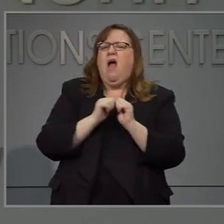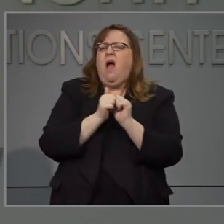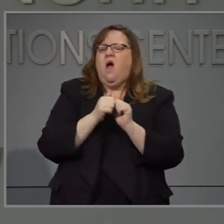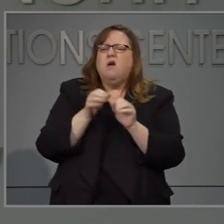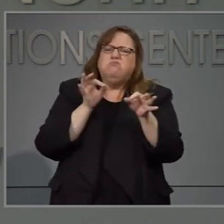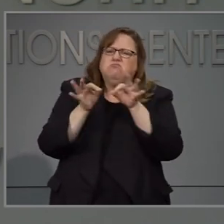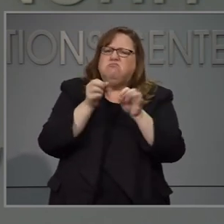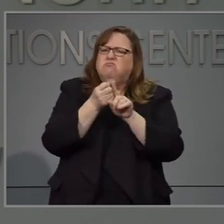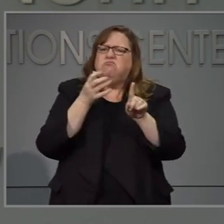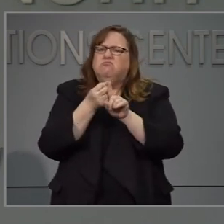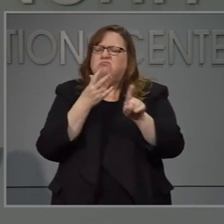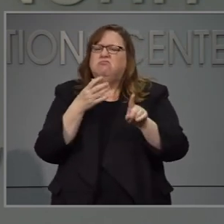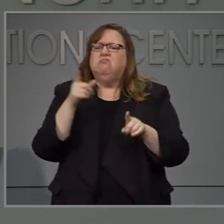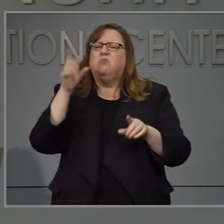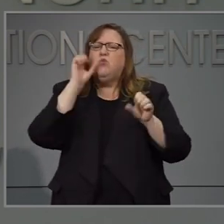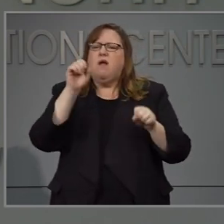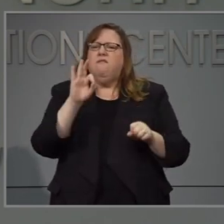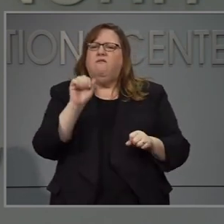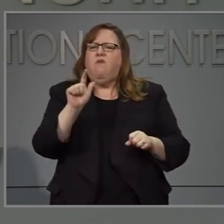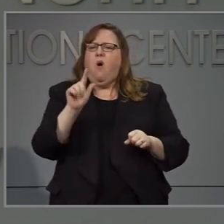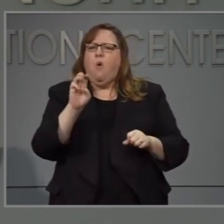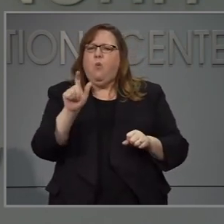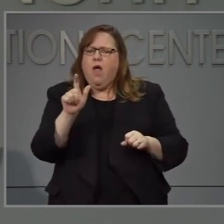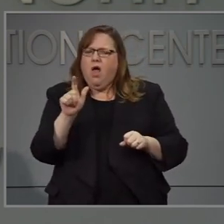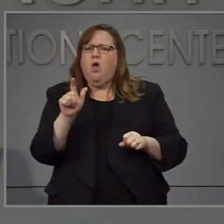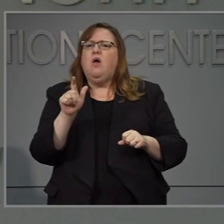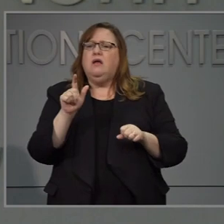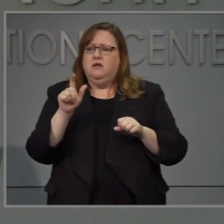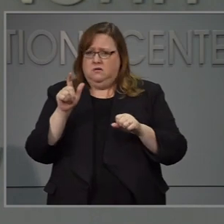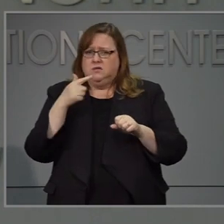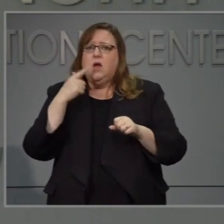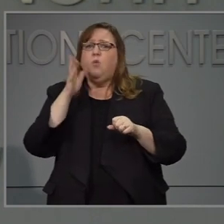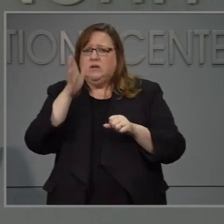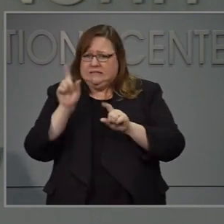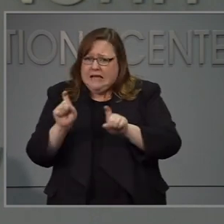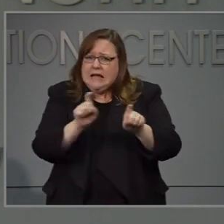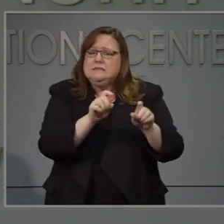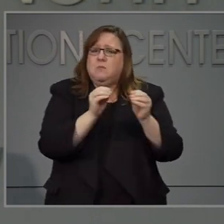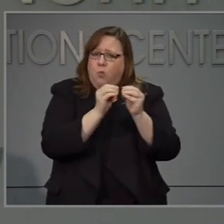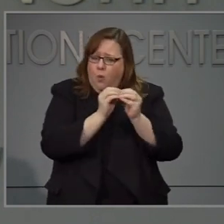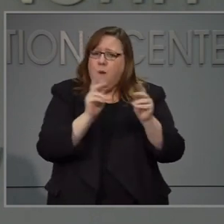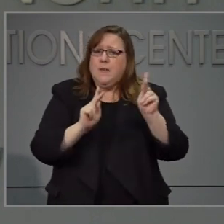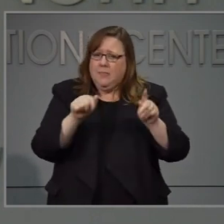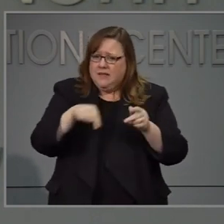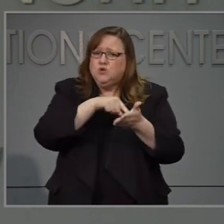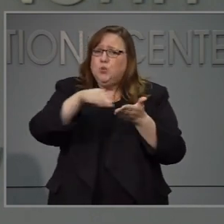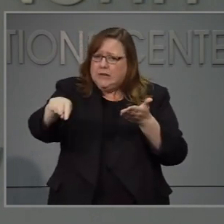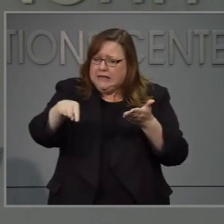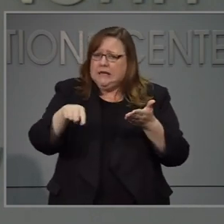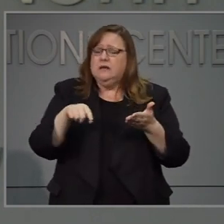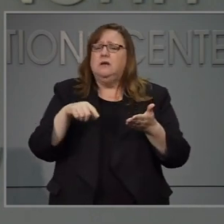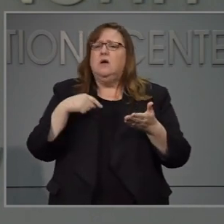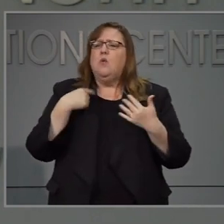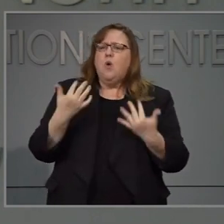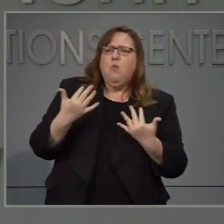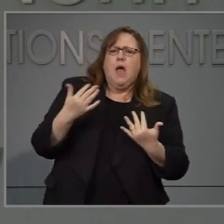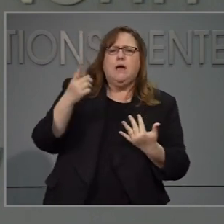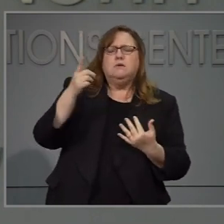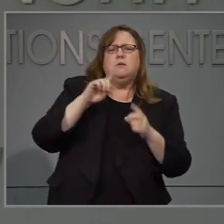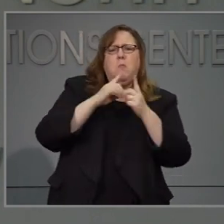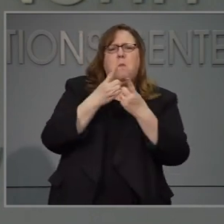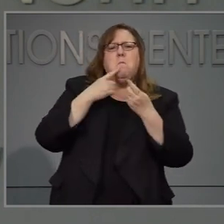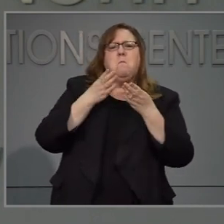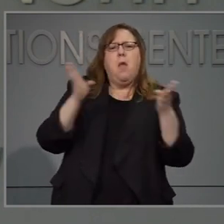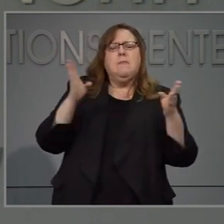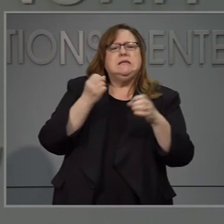después de que sí si iban a hacerle pruebas al personal de las cárceles y siempre no y